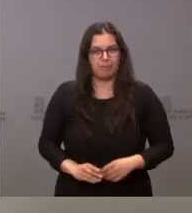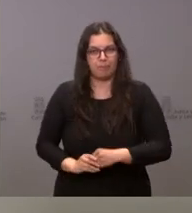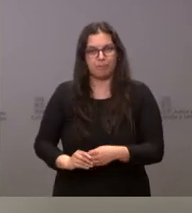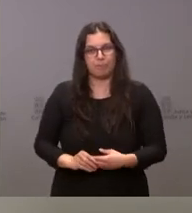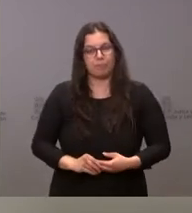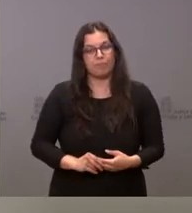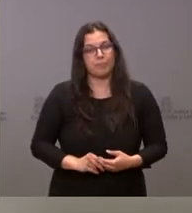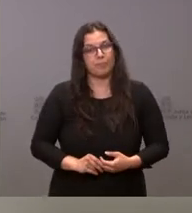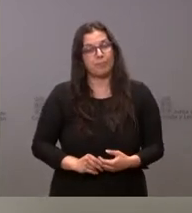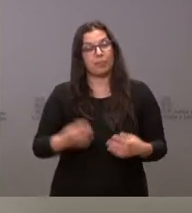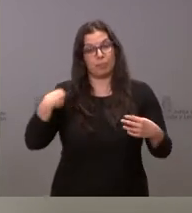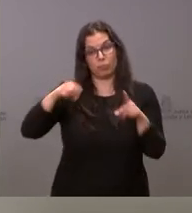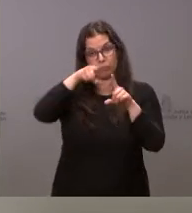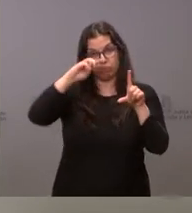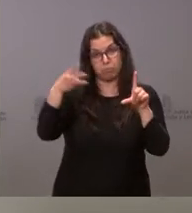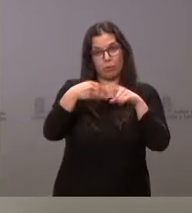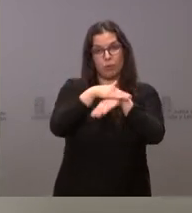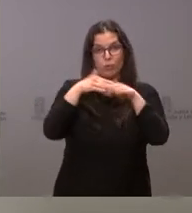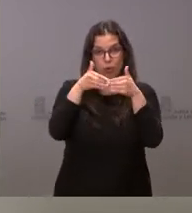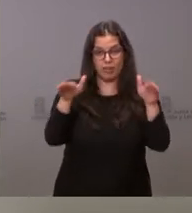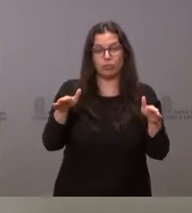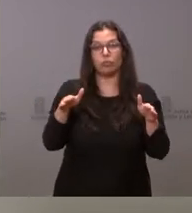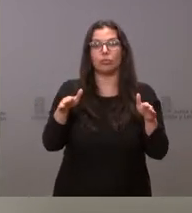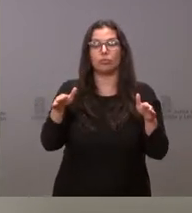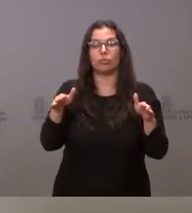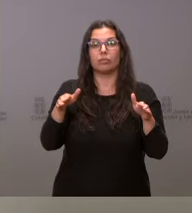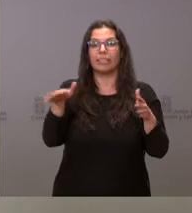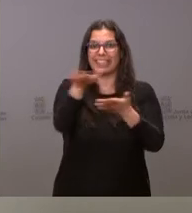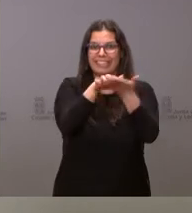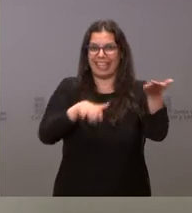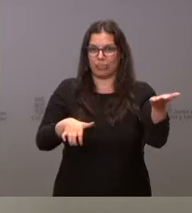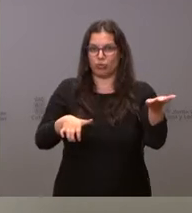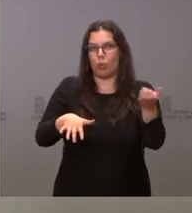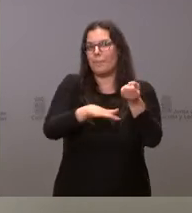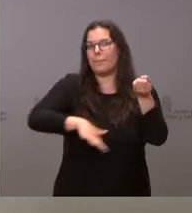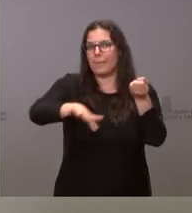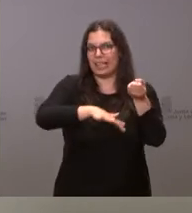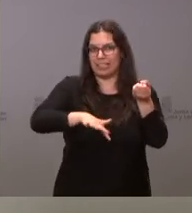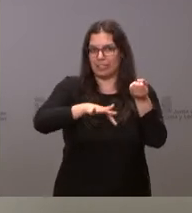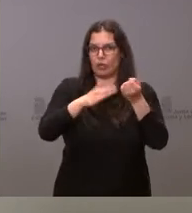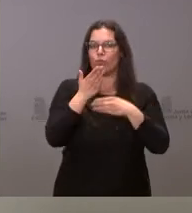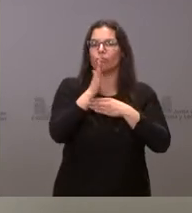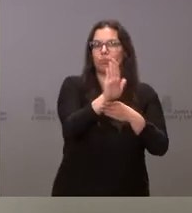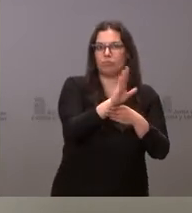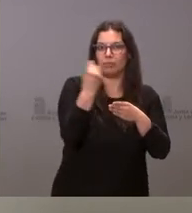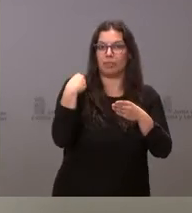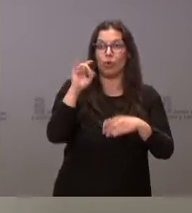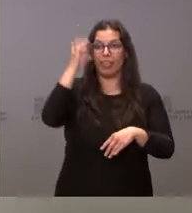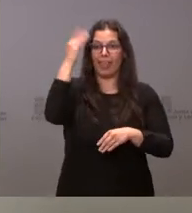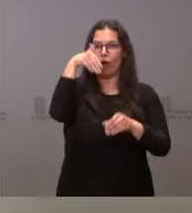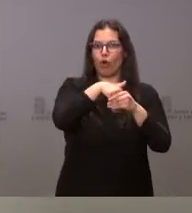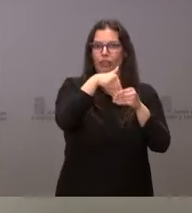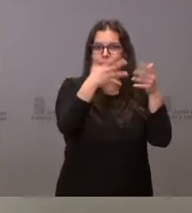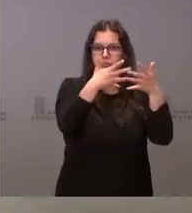ustedes en el portal del Gobierno Abierto el texto básico de cuál es el contenido de esa iniciativa con